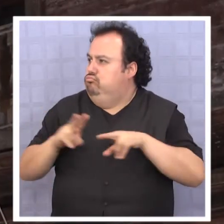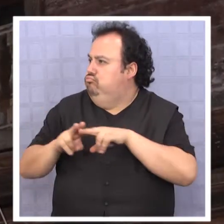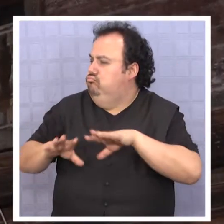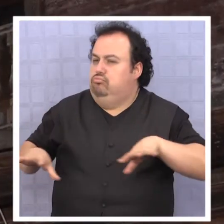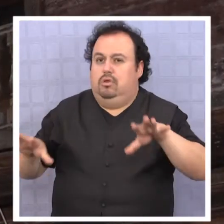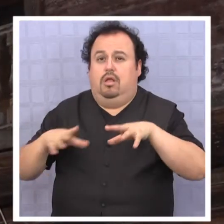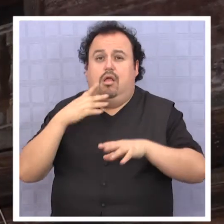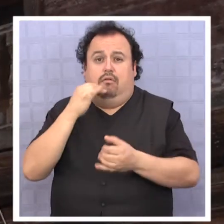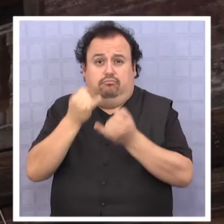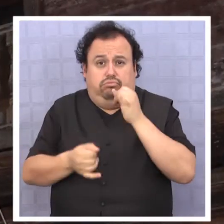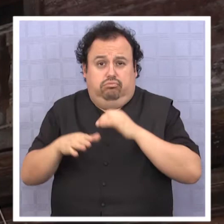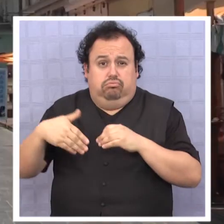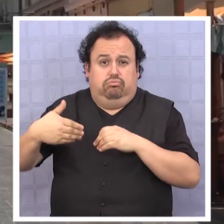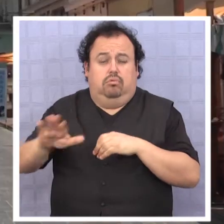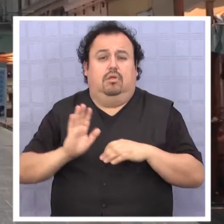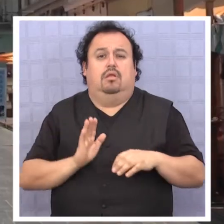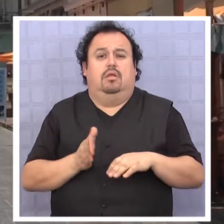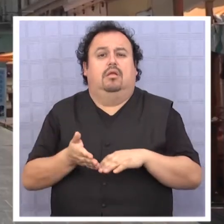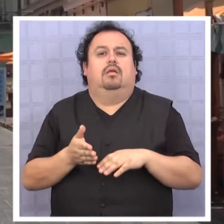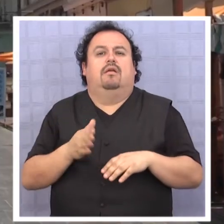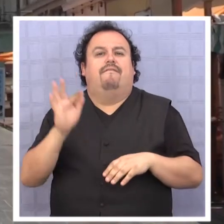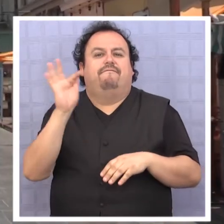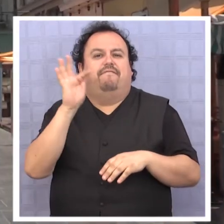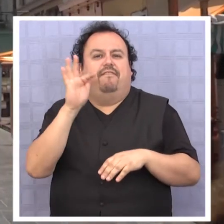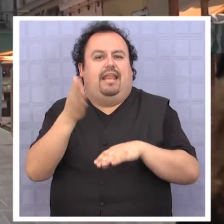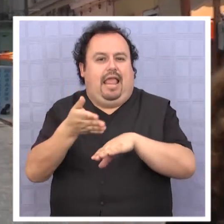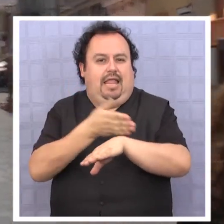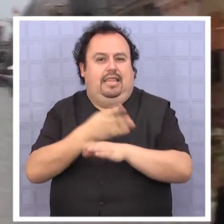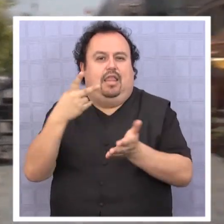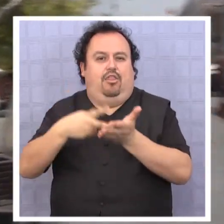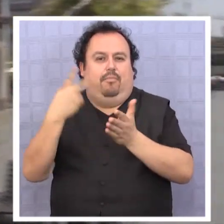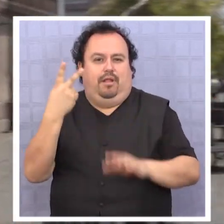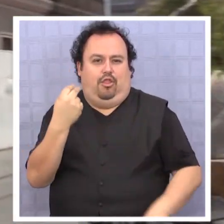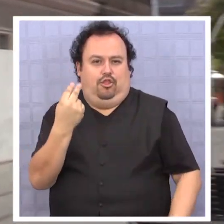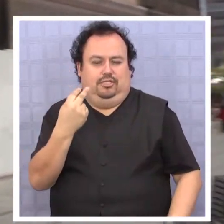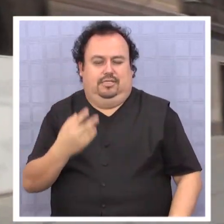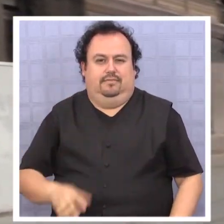debería estar finiquitado antes de febrero del 2012.